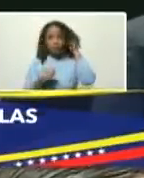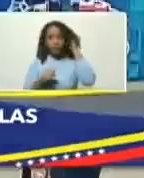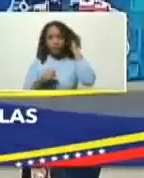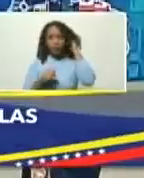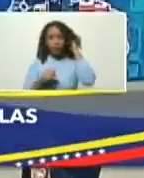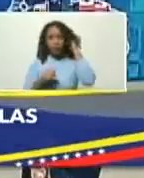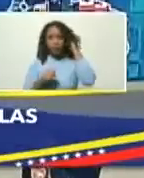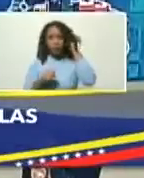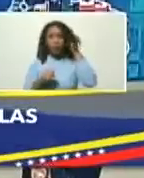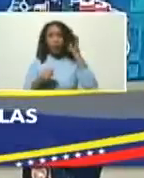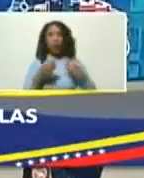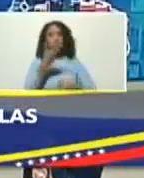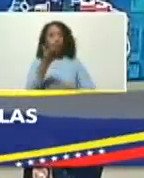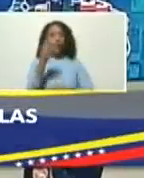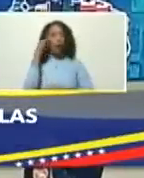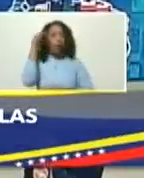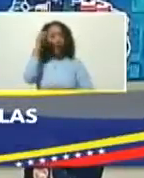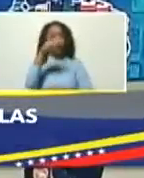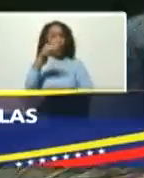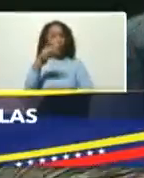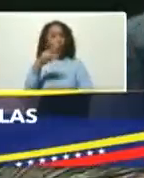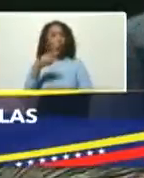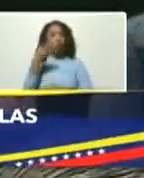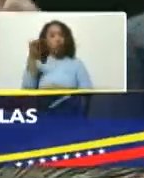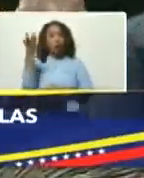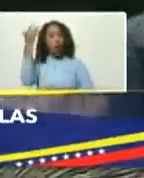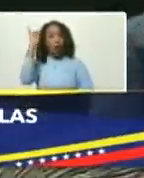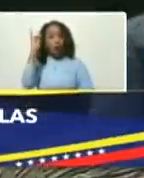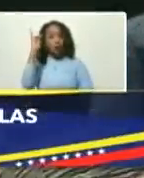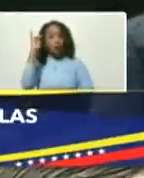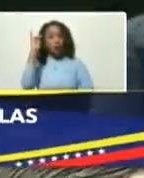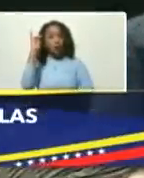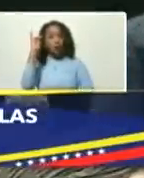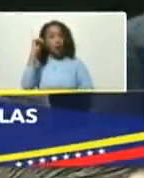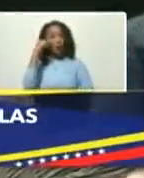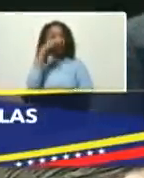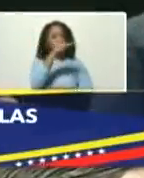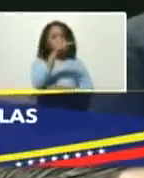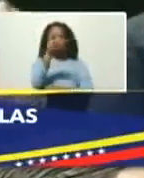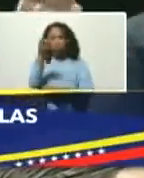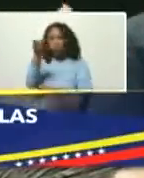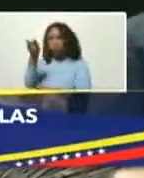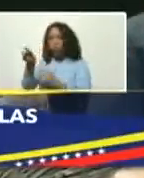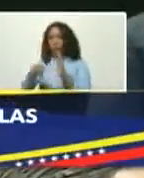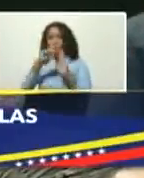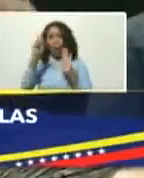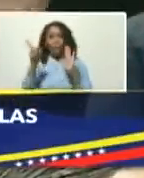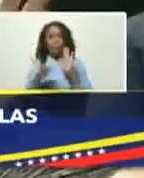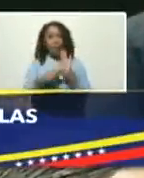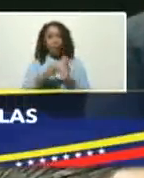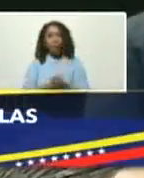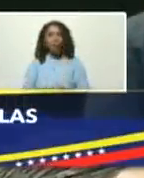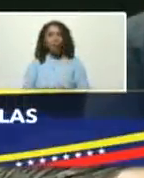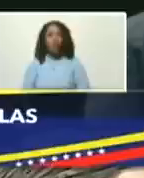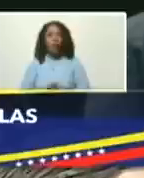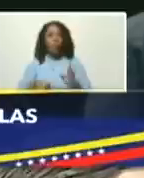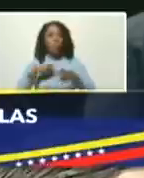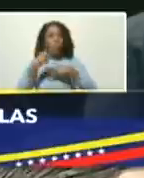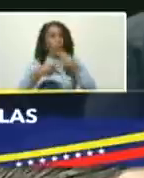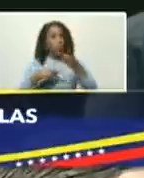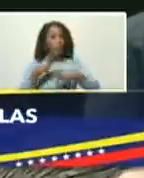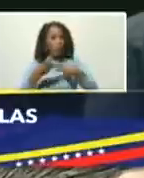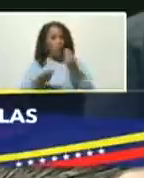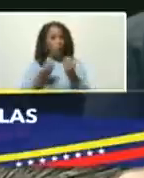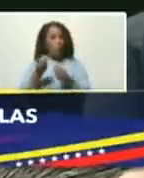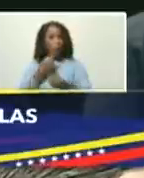y usted lo ha visualizado usted que tiene el panorama completo esa visión general holística como